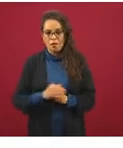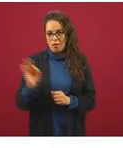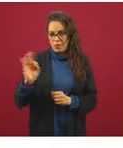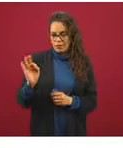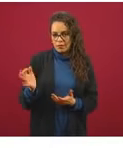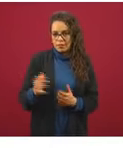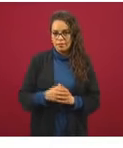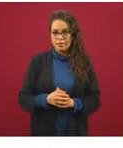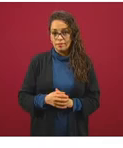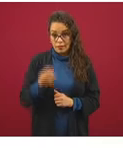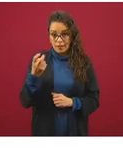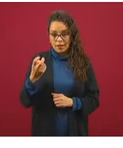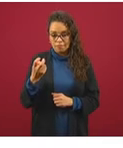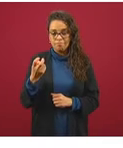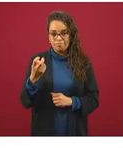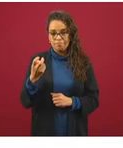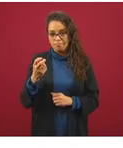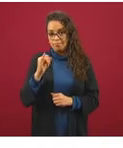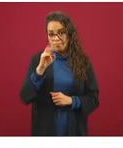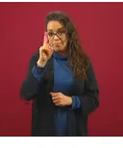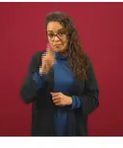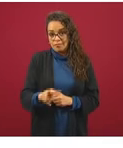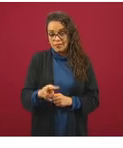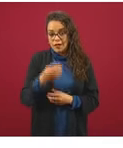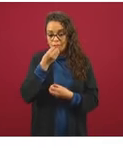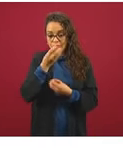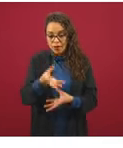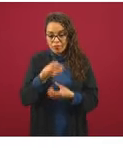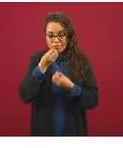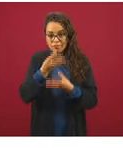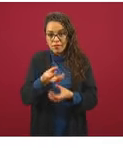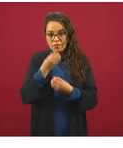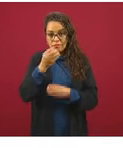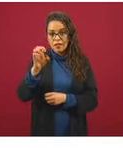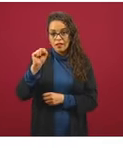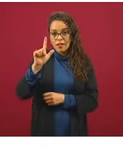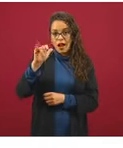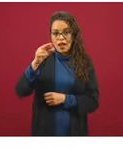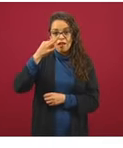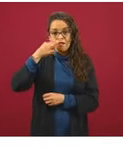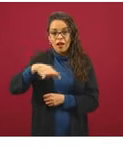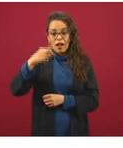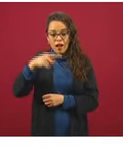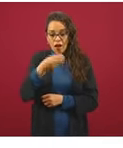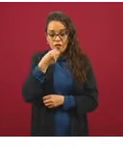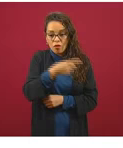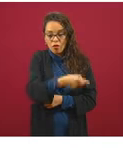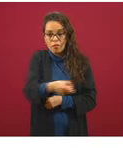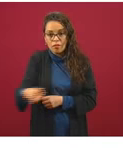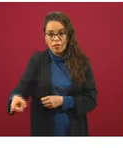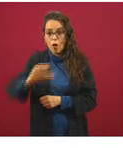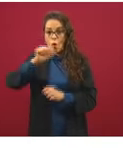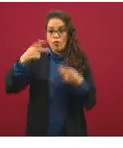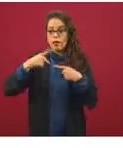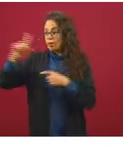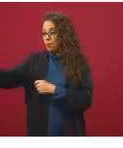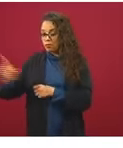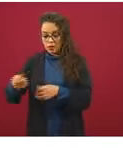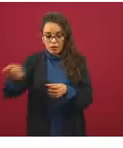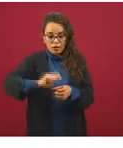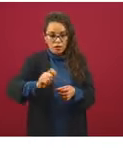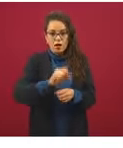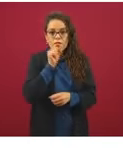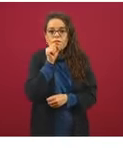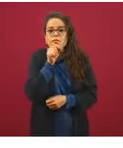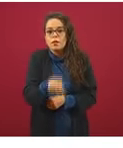literalmente escupiéndole a la comida que se va a servir el siguiente. Entonces, hay que cambiar todo esto, hay que ir